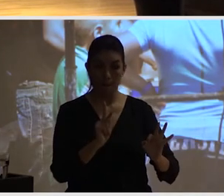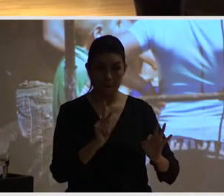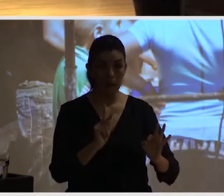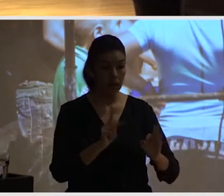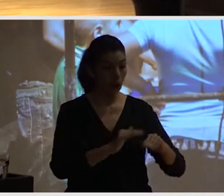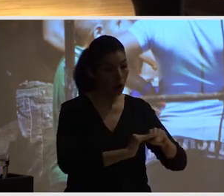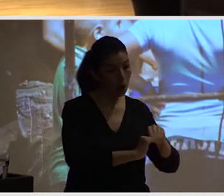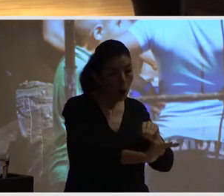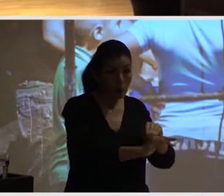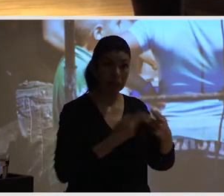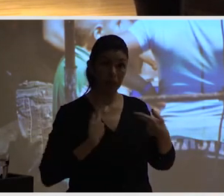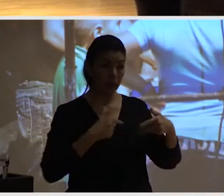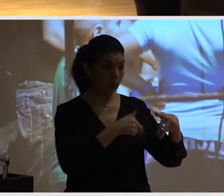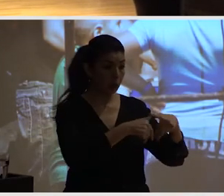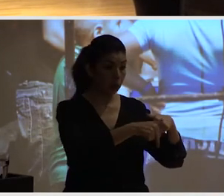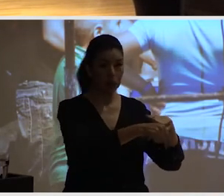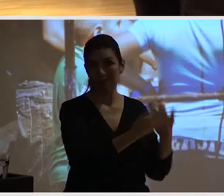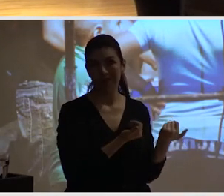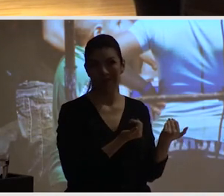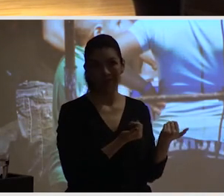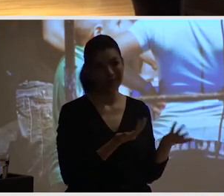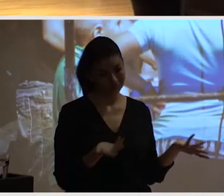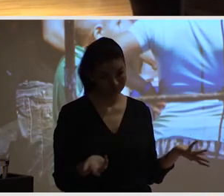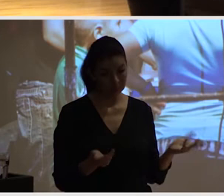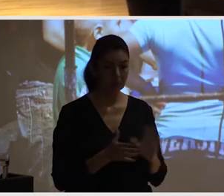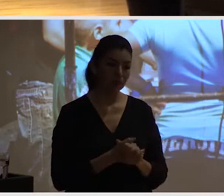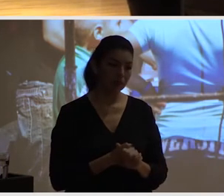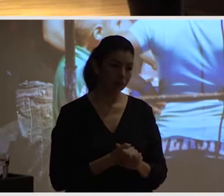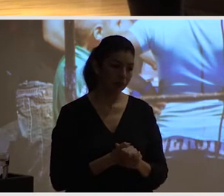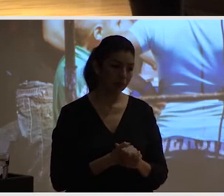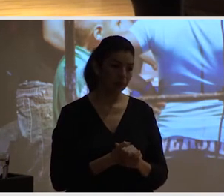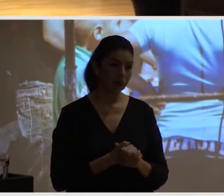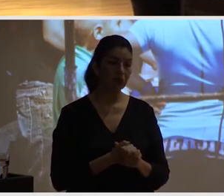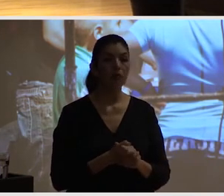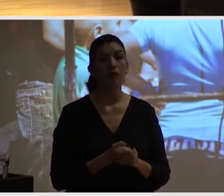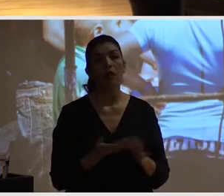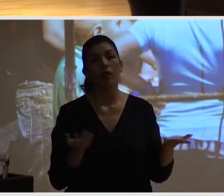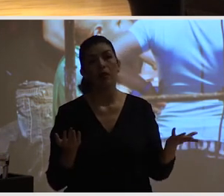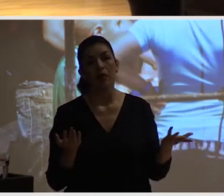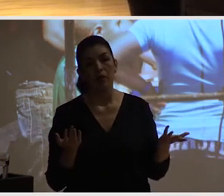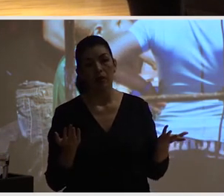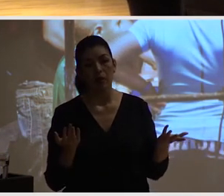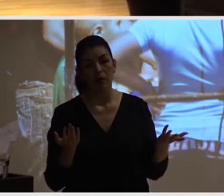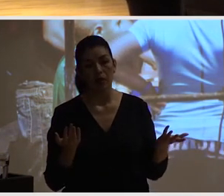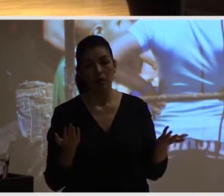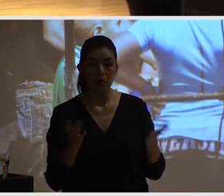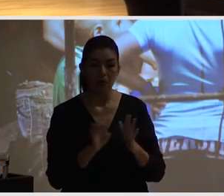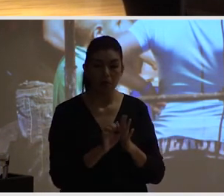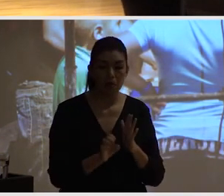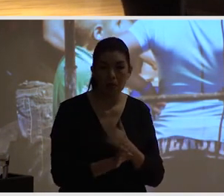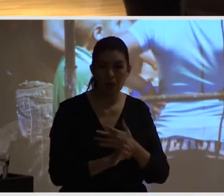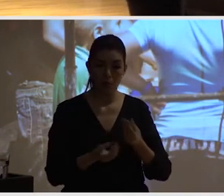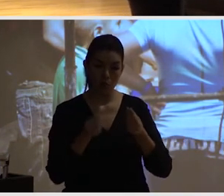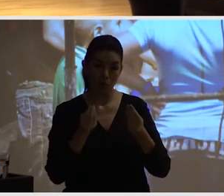Y medimos de qué manera, a pesar de que la inversión en el espacio público sea tan chica comparada con la inversión